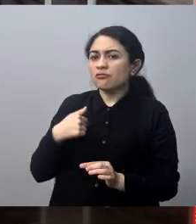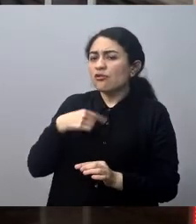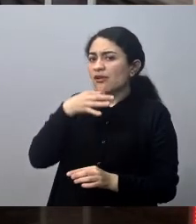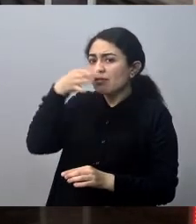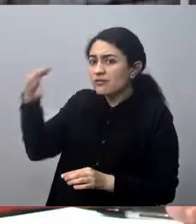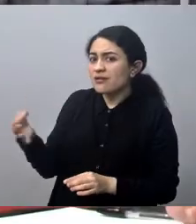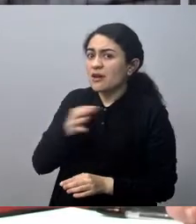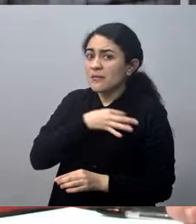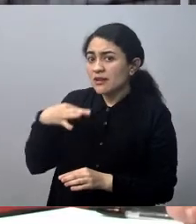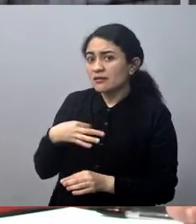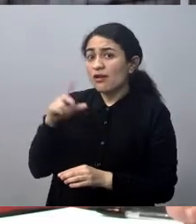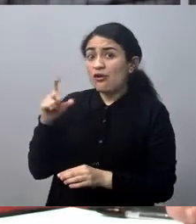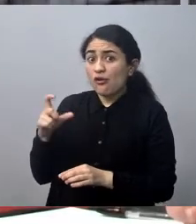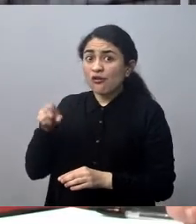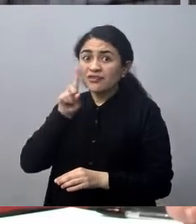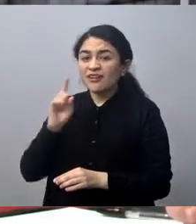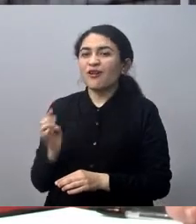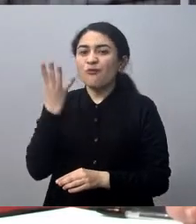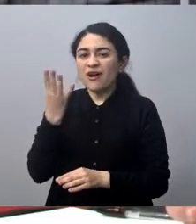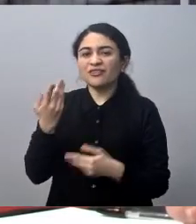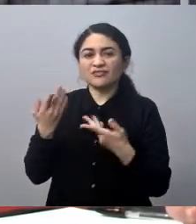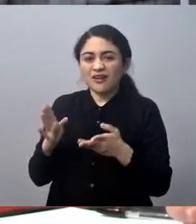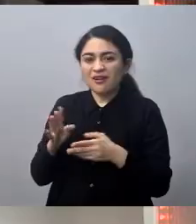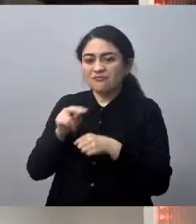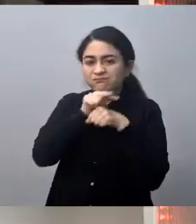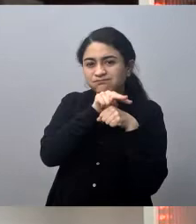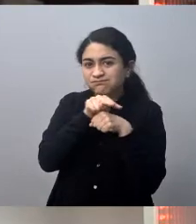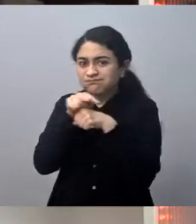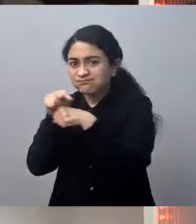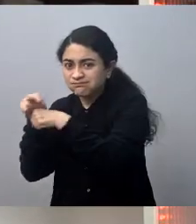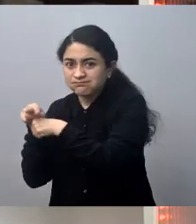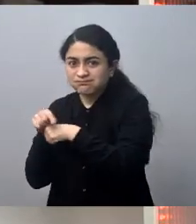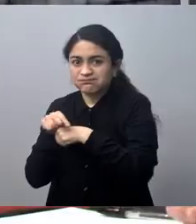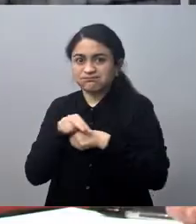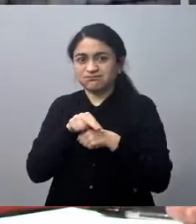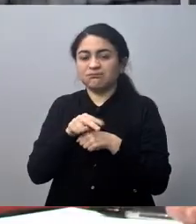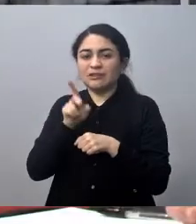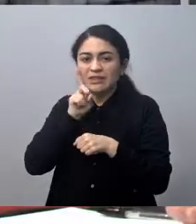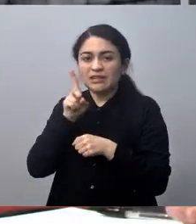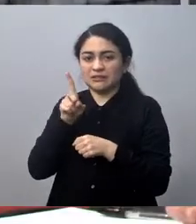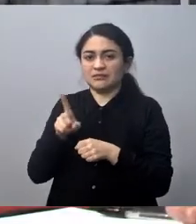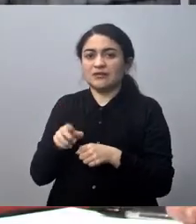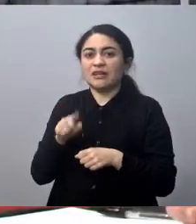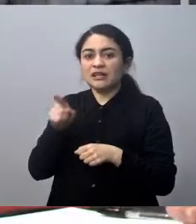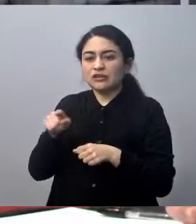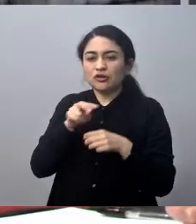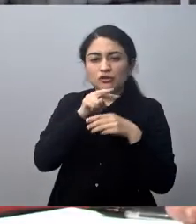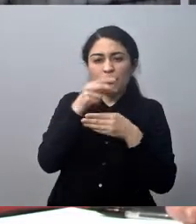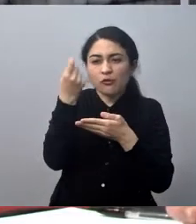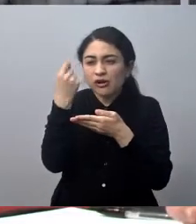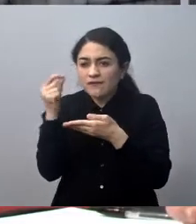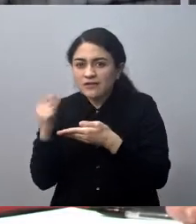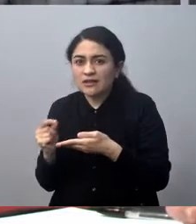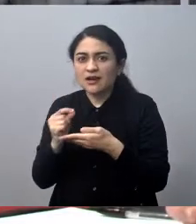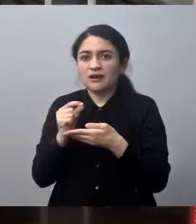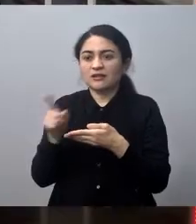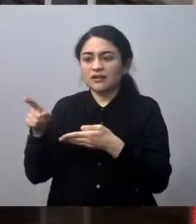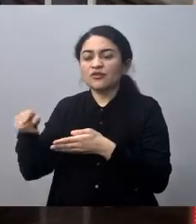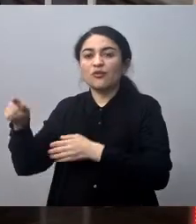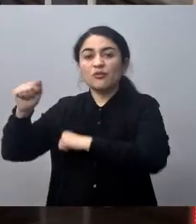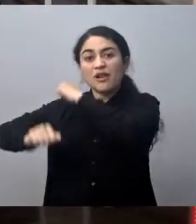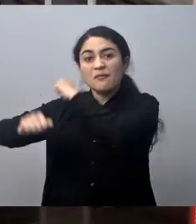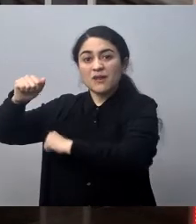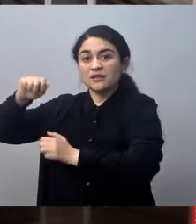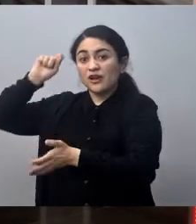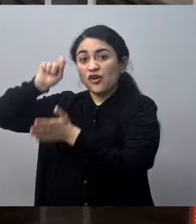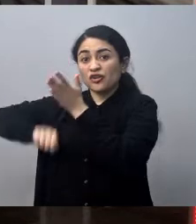yo le decía a ministra, Concon tiene cuatro estaciones de monitoreo que son revisadas y contratadas, digamos, a una